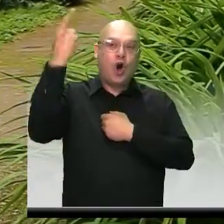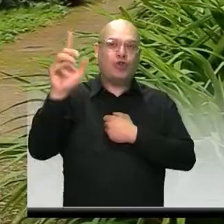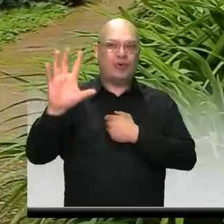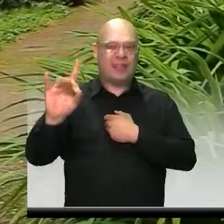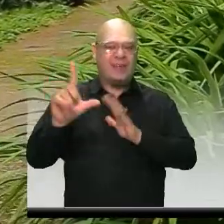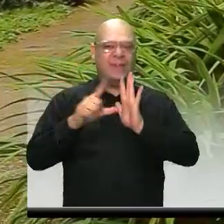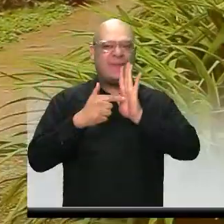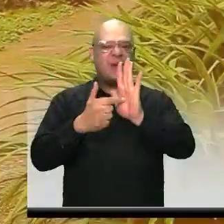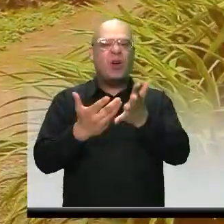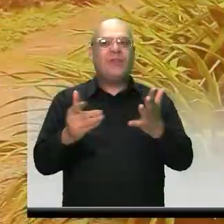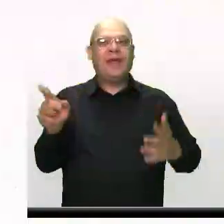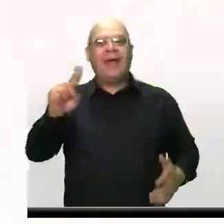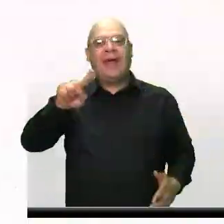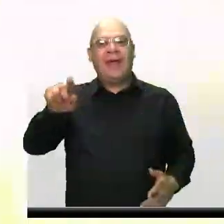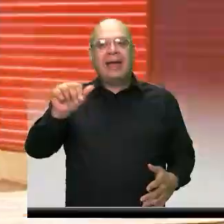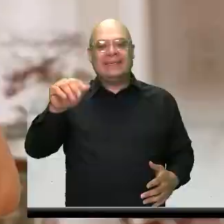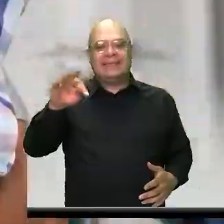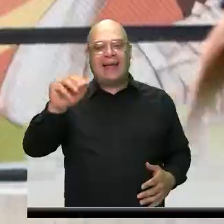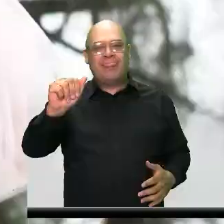Santa María la Nueva.